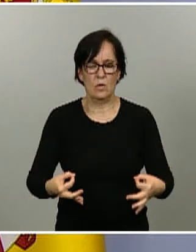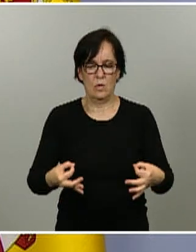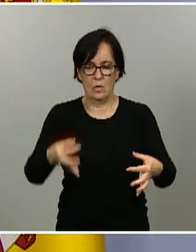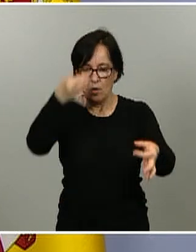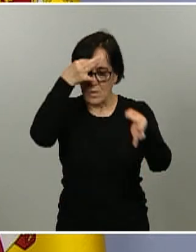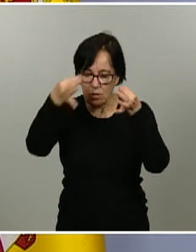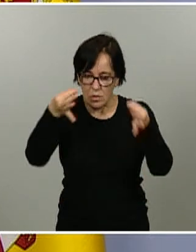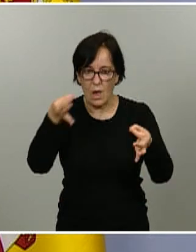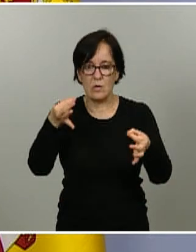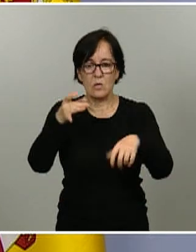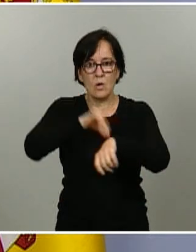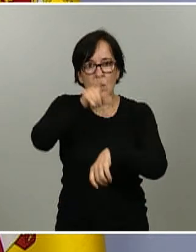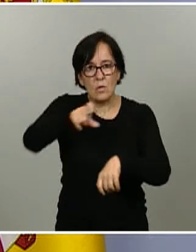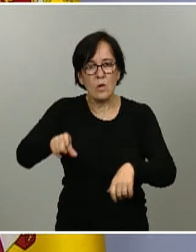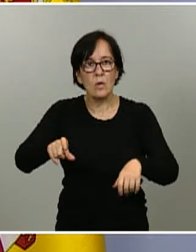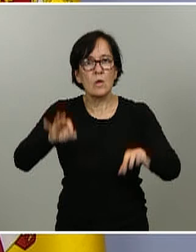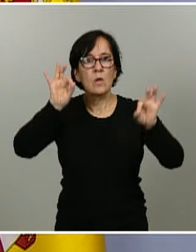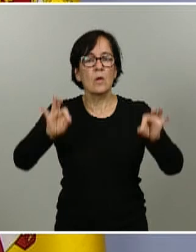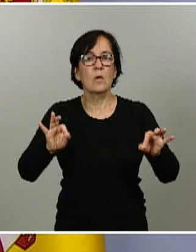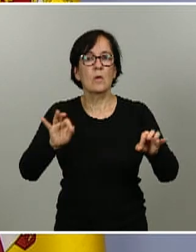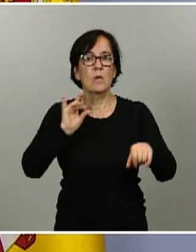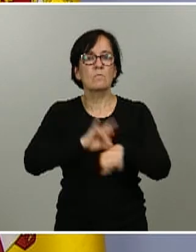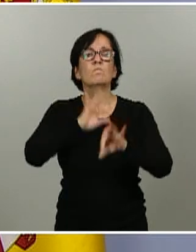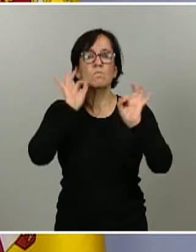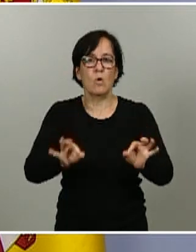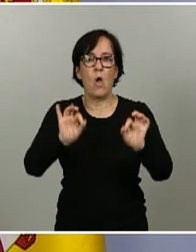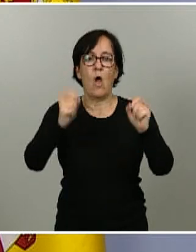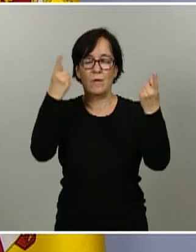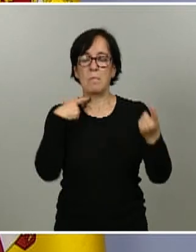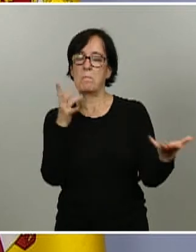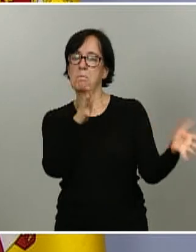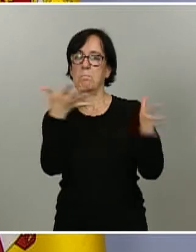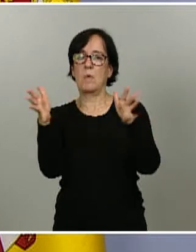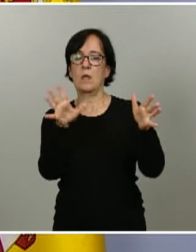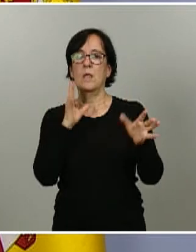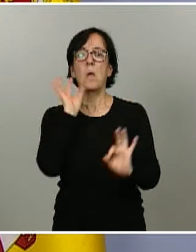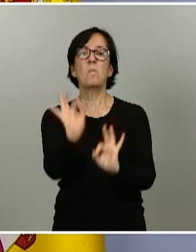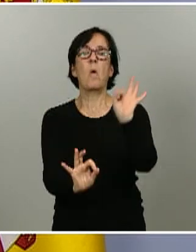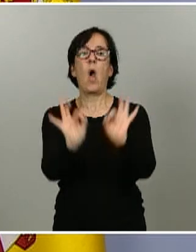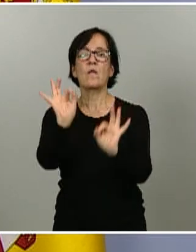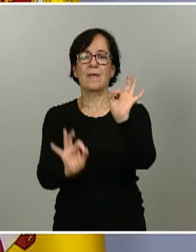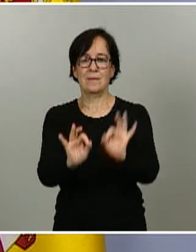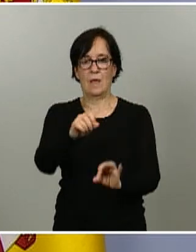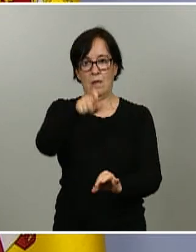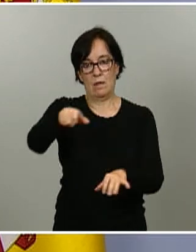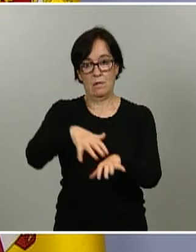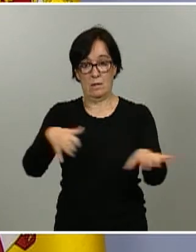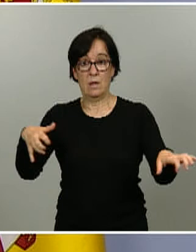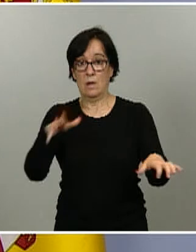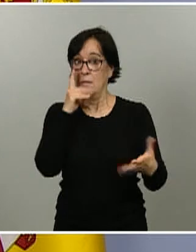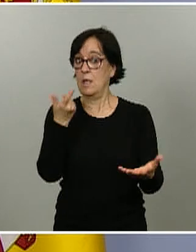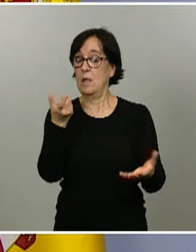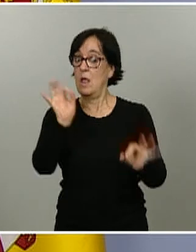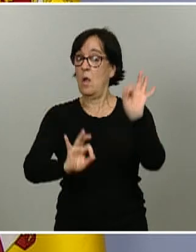pacientes confirmados pero sí nos podemos hacer una idea del porcentaje de la población esto es la prevalencia el porcentaje de la